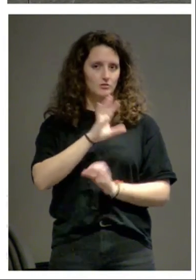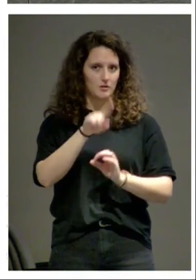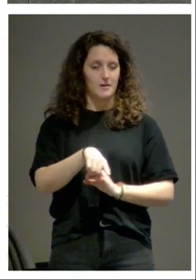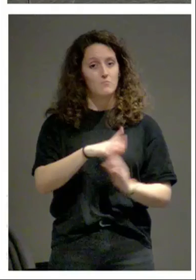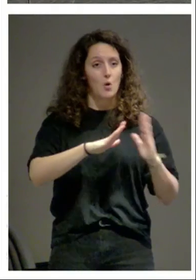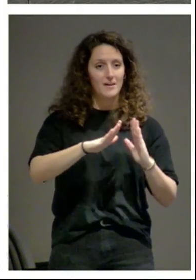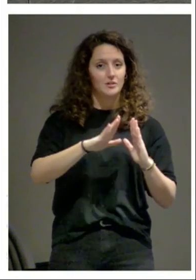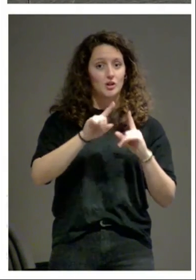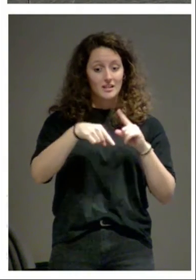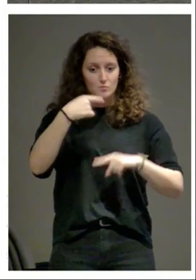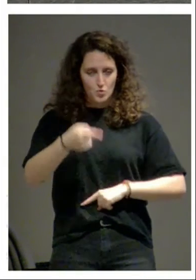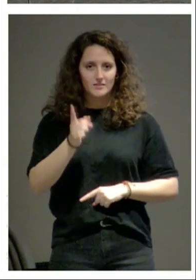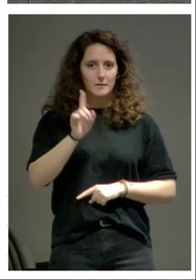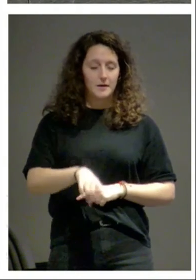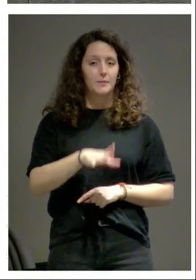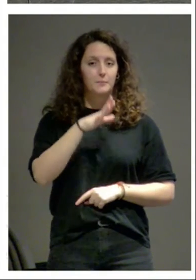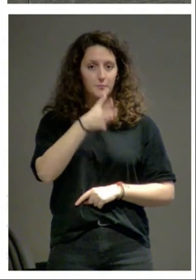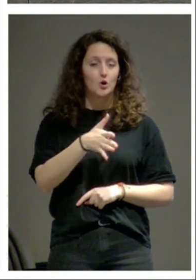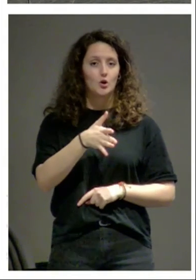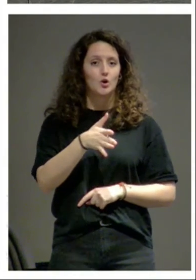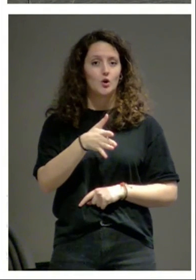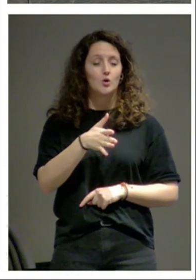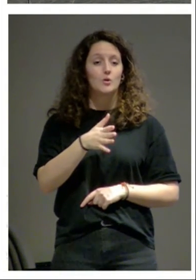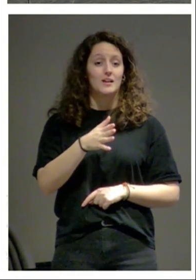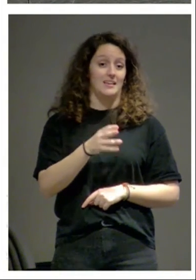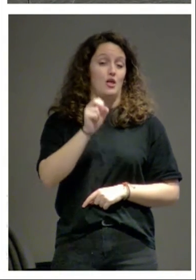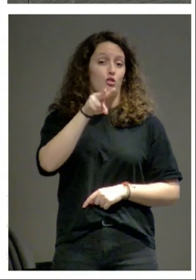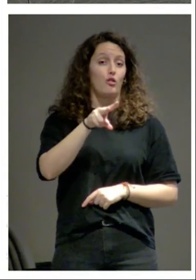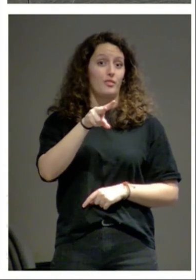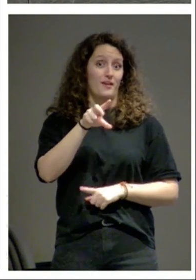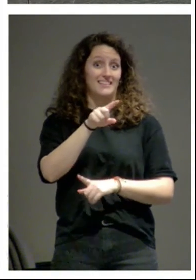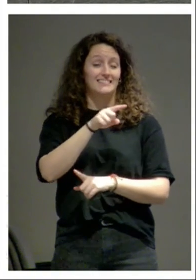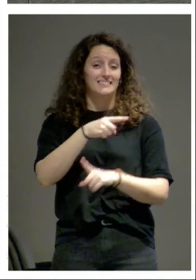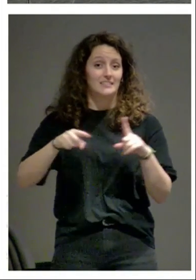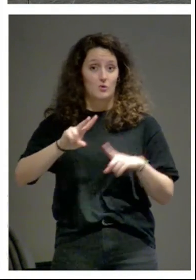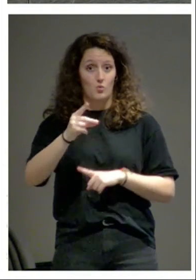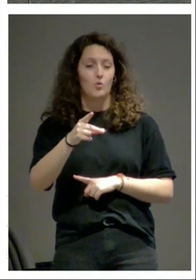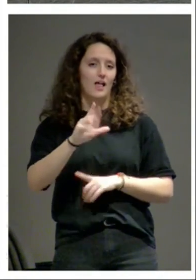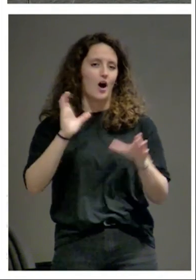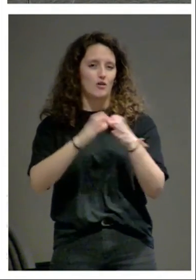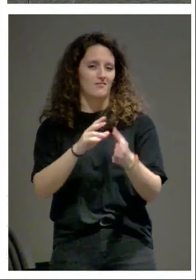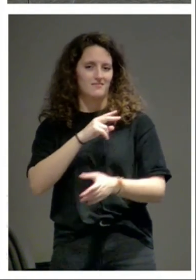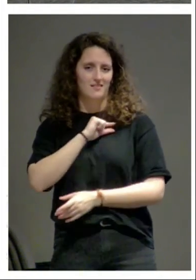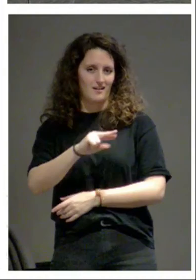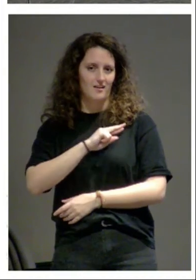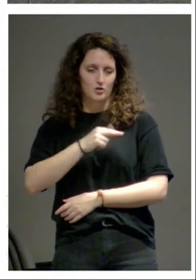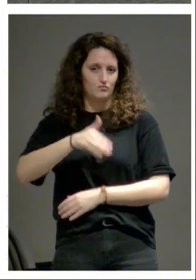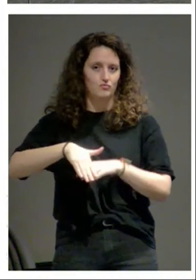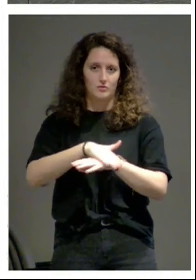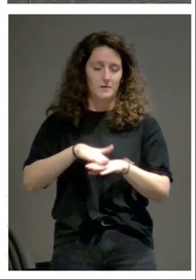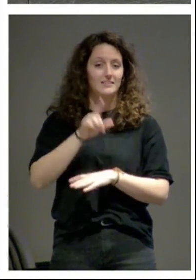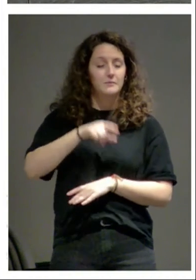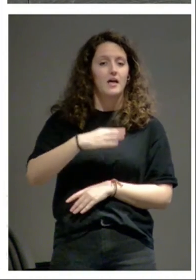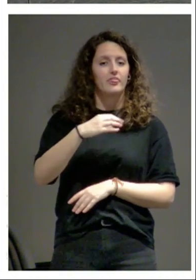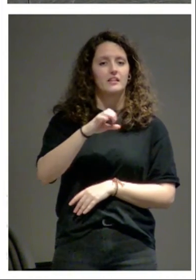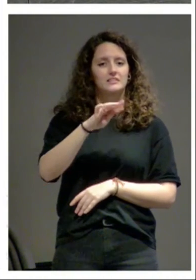en momentos posteriores porque también en el Tardo Románico en la segunda mitad del XII las órdenes religiosas son fundamentales el Císter